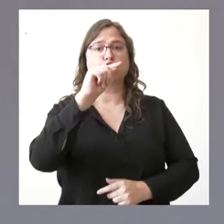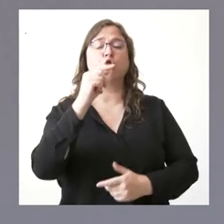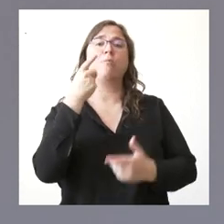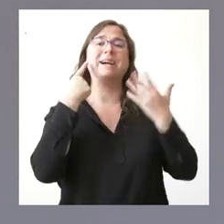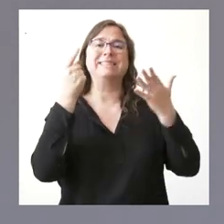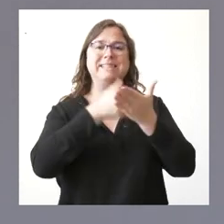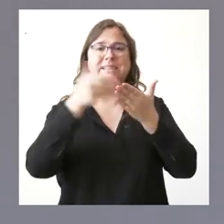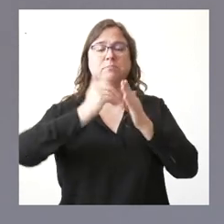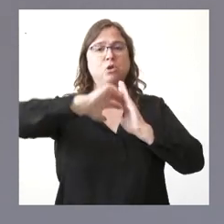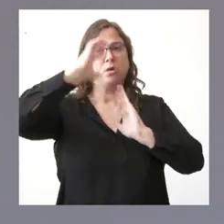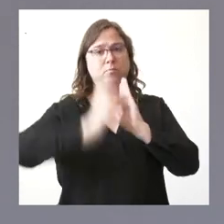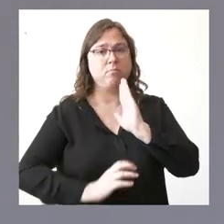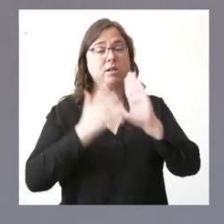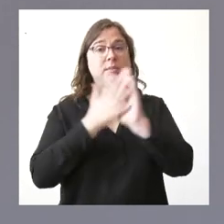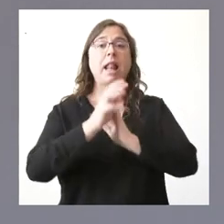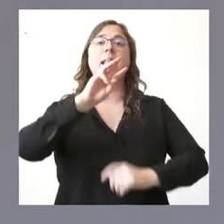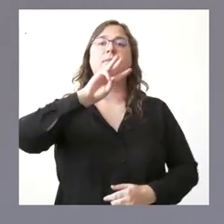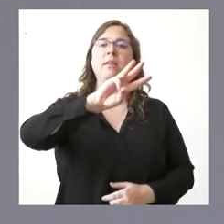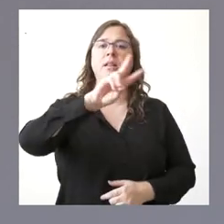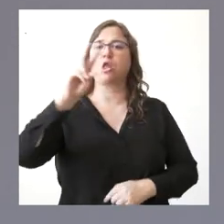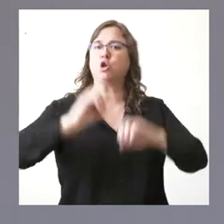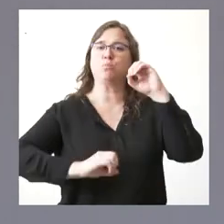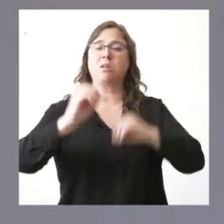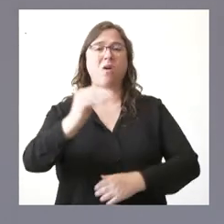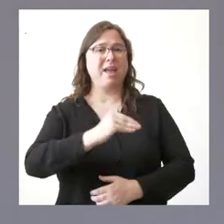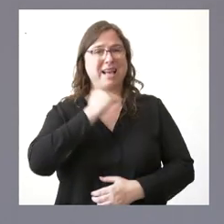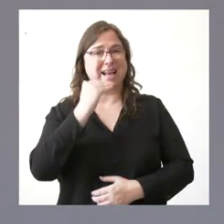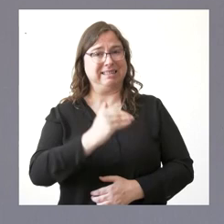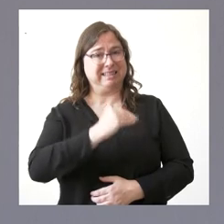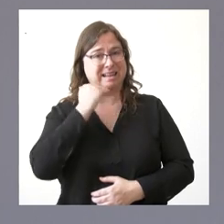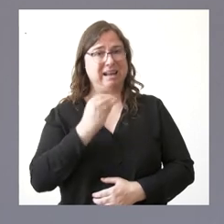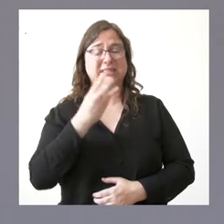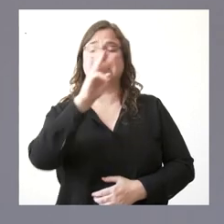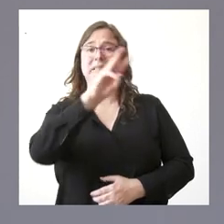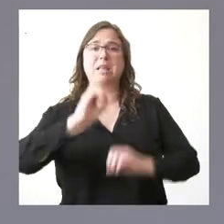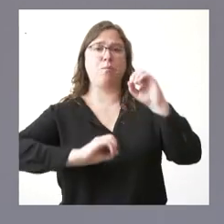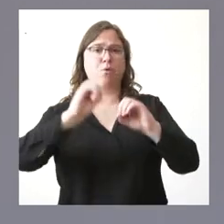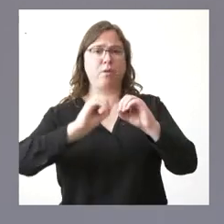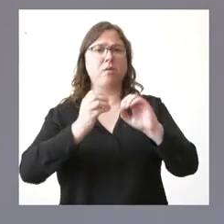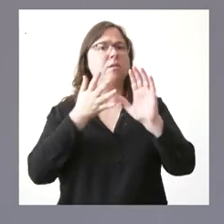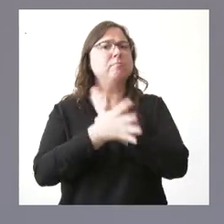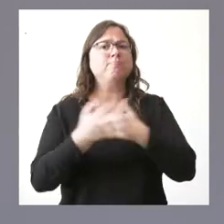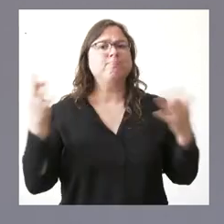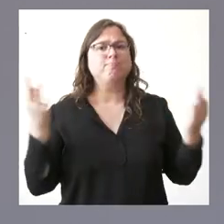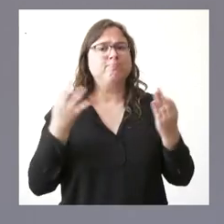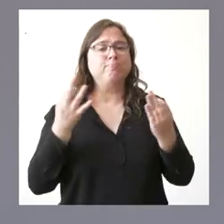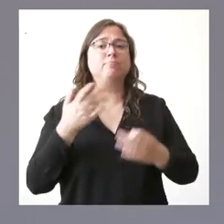euros, un 32%, como les digo, casi una tercera parte, porque lo que se viene a considerar es que la comunidad autónoma va a